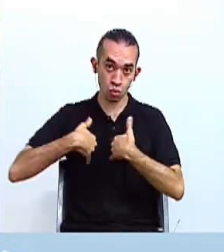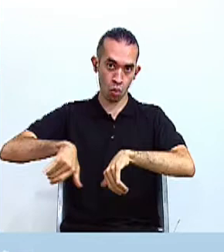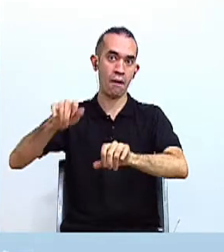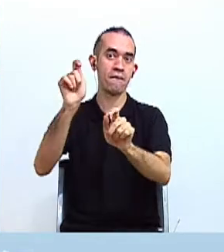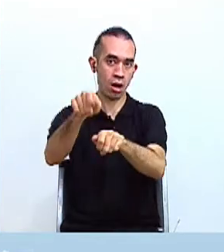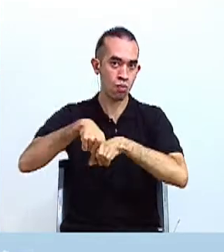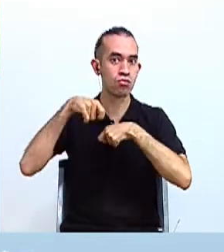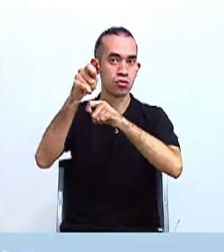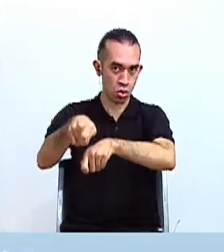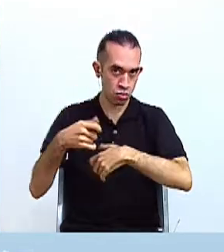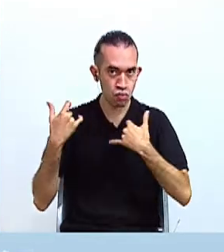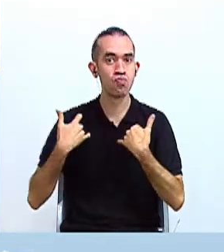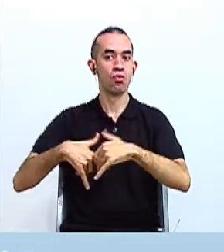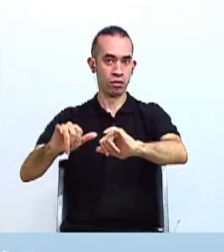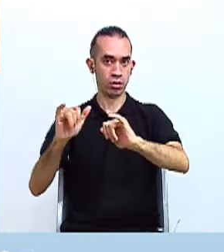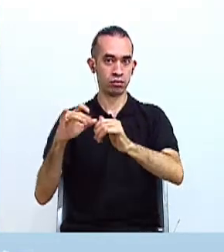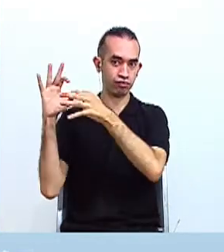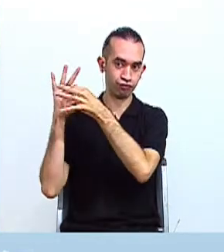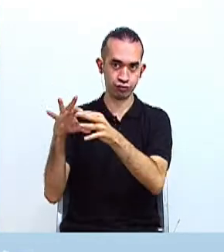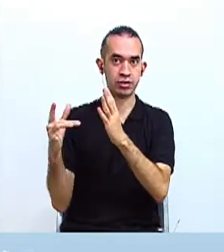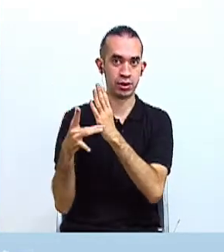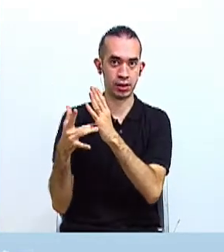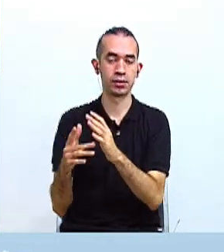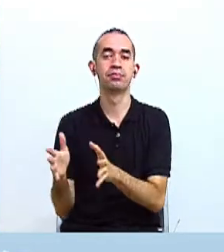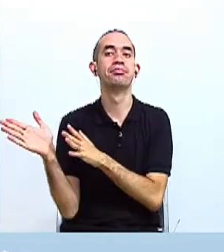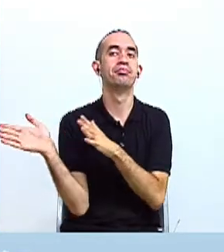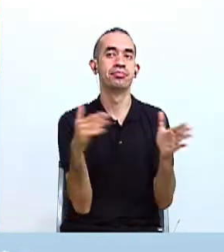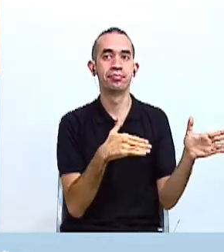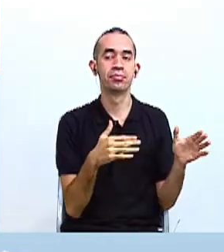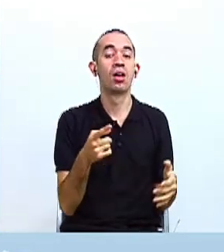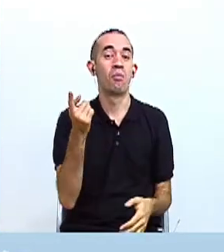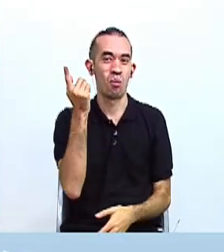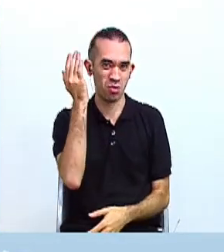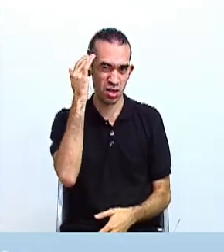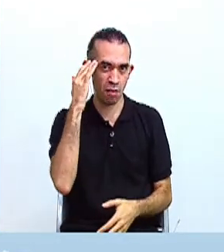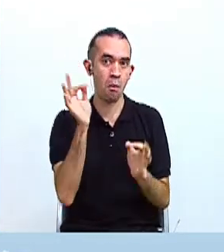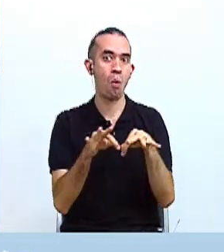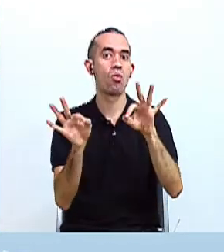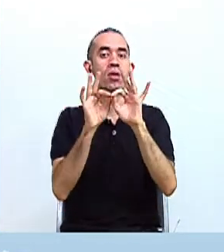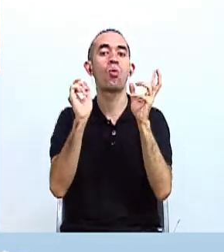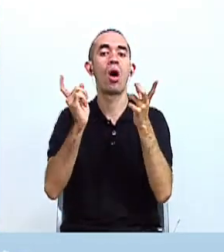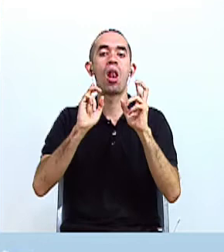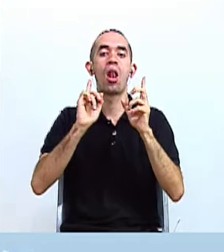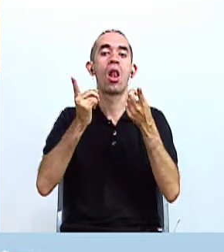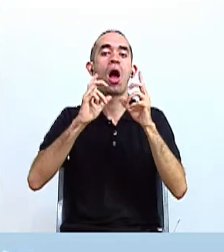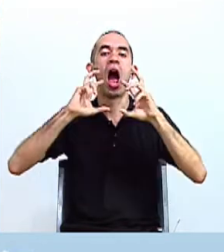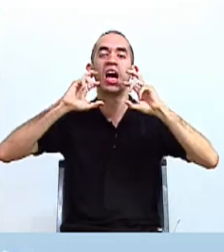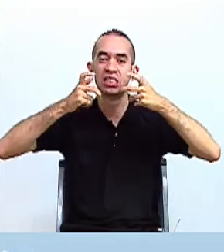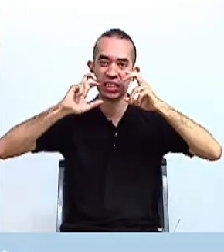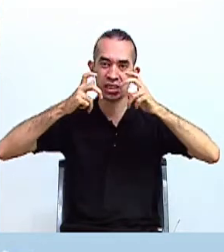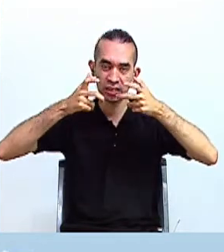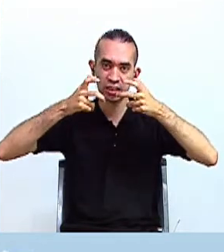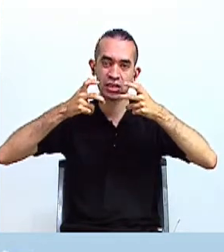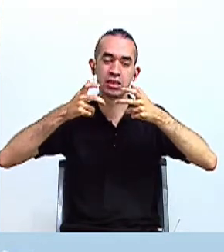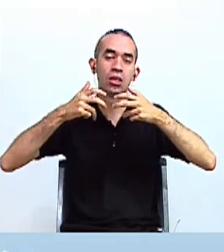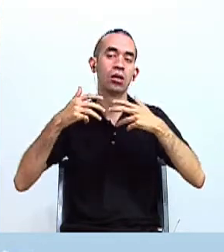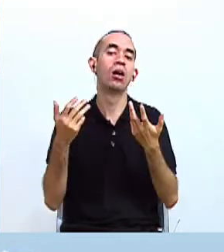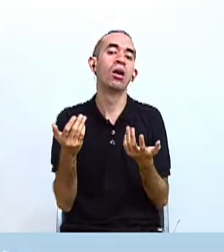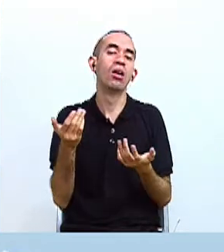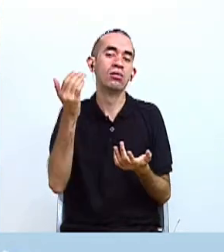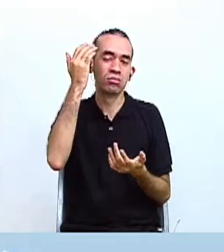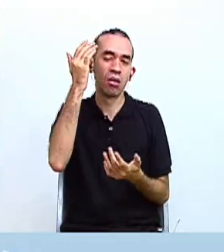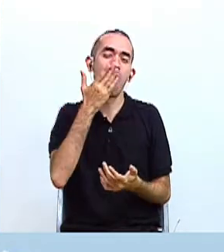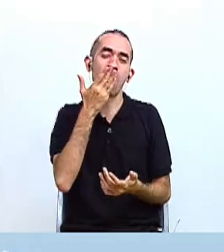productos más importantes, sin duda, tenemos el maíz. Fue predilecto por la dieta de los aborígenes desde ese